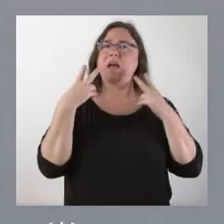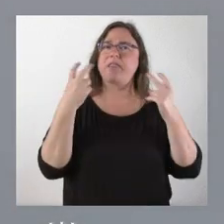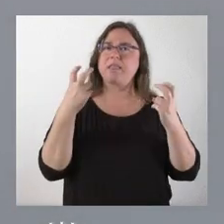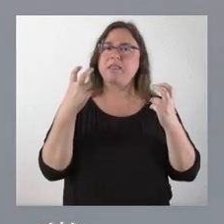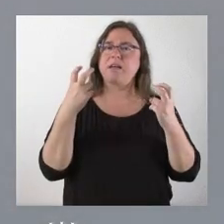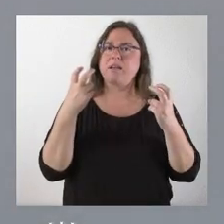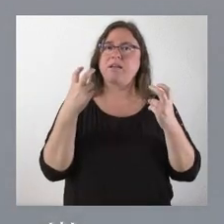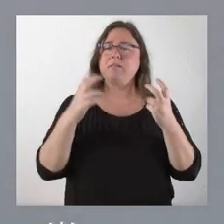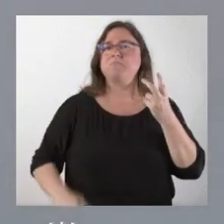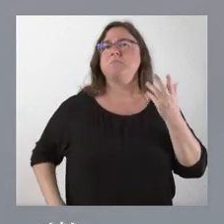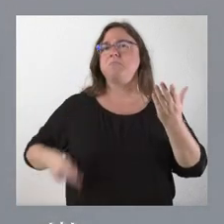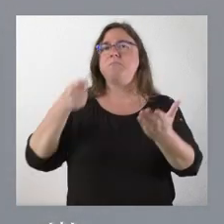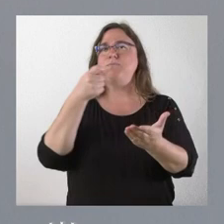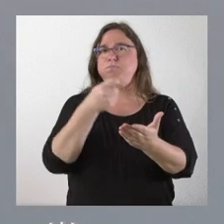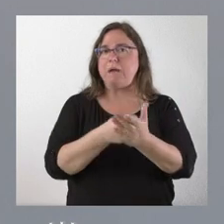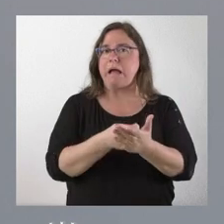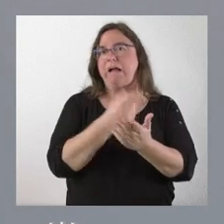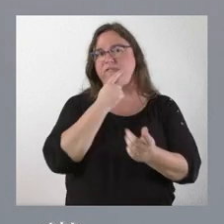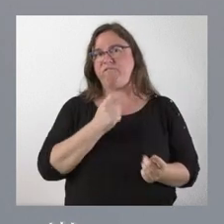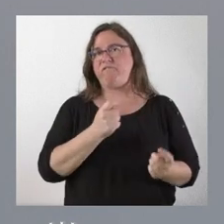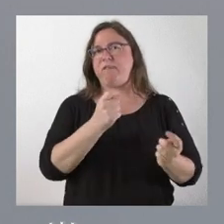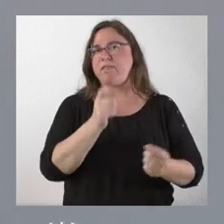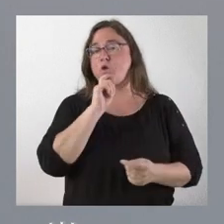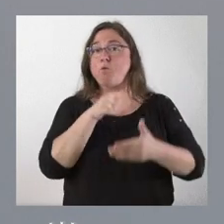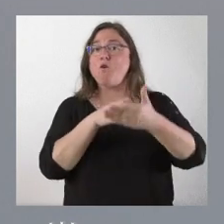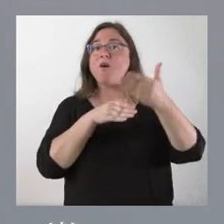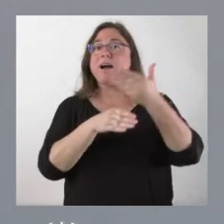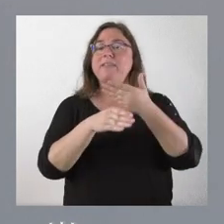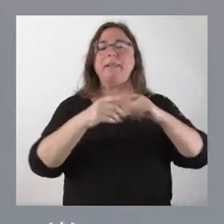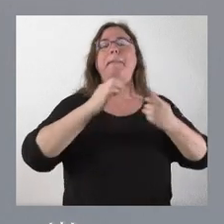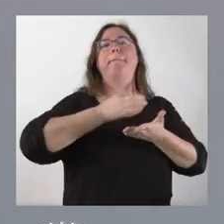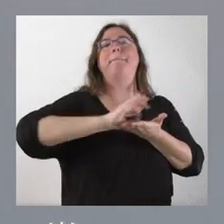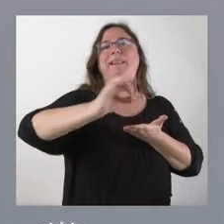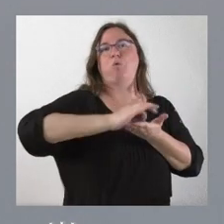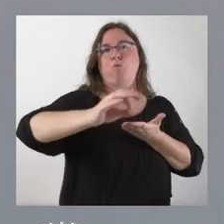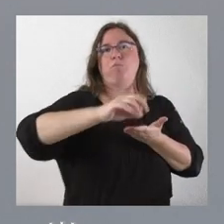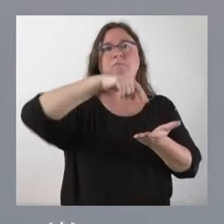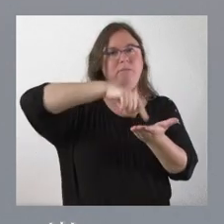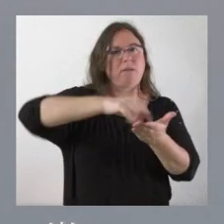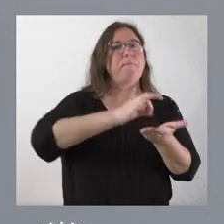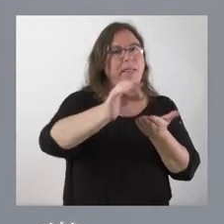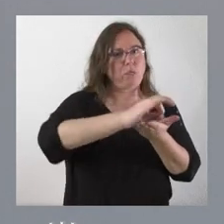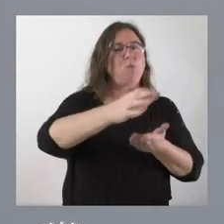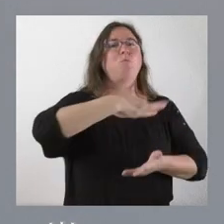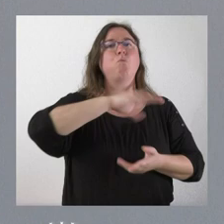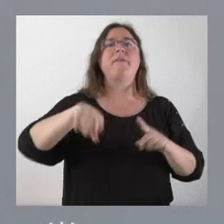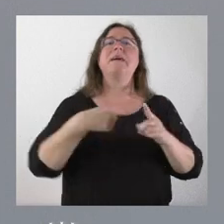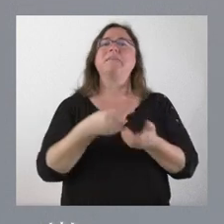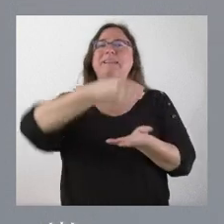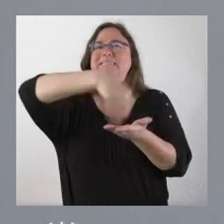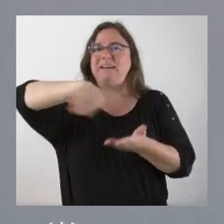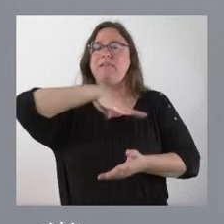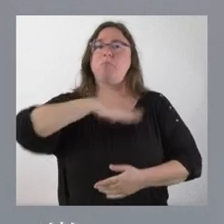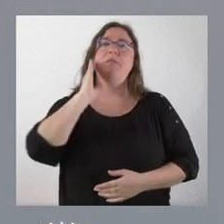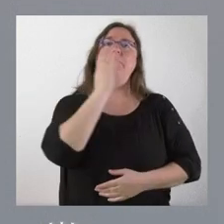el pago de los tributos autonómicos a través de Bizun, también mediante tarjeta de crédito de forma presencial o telemática.